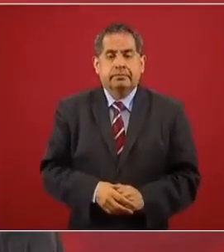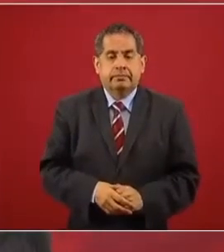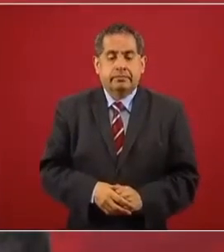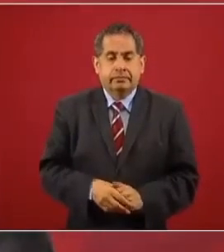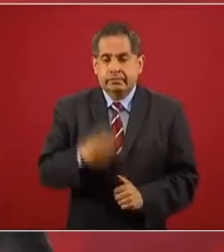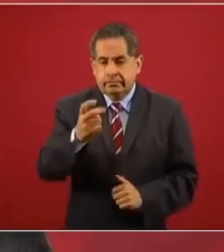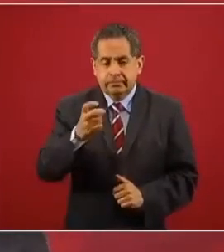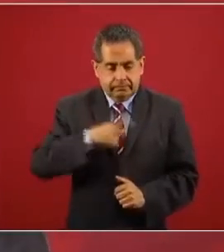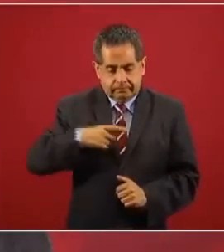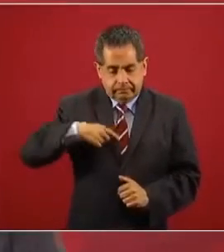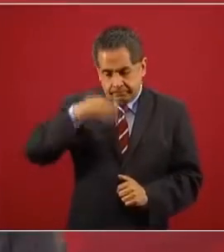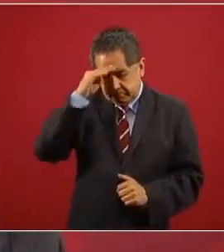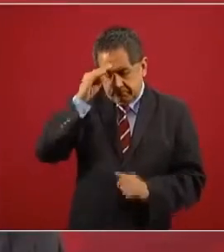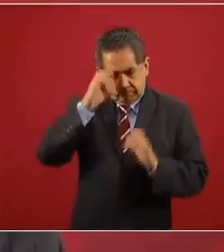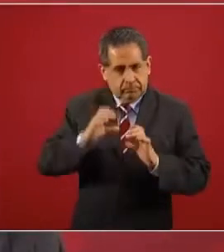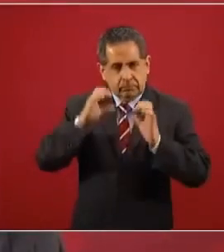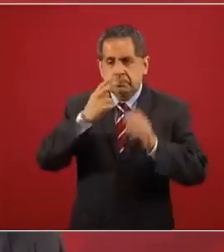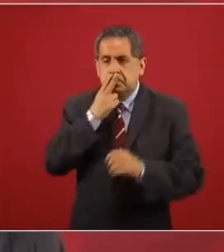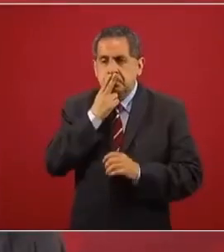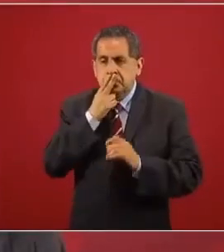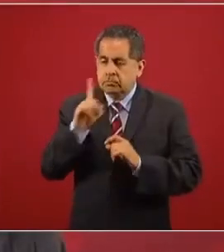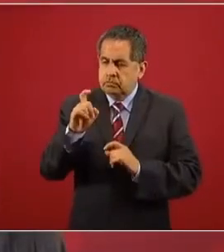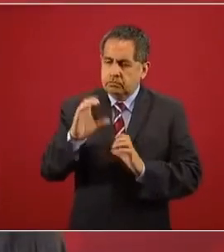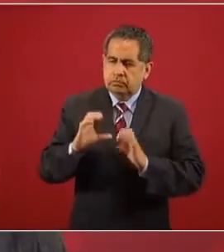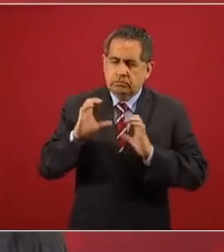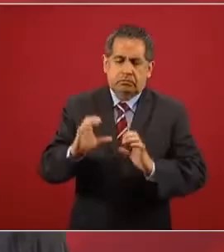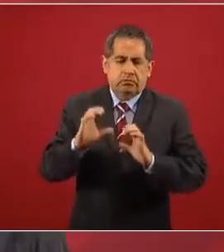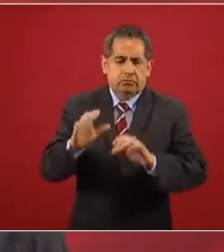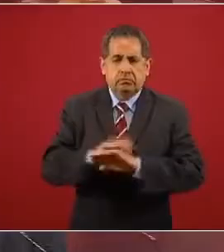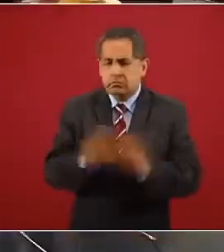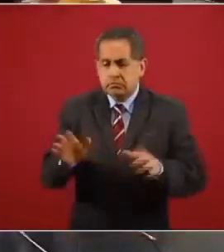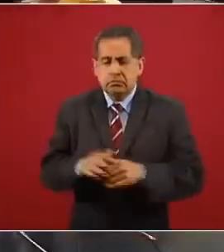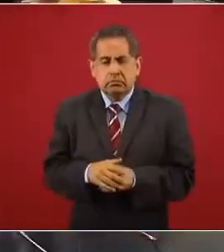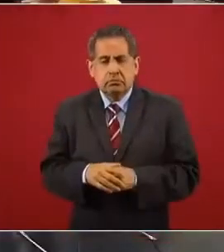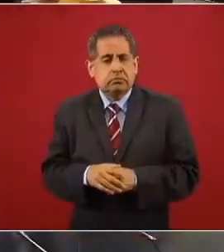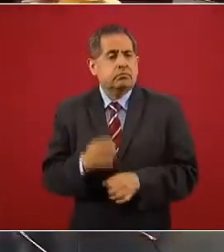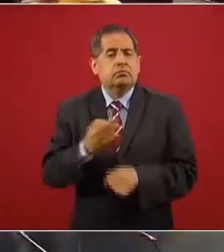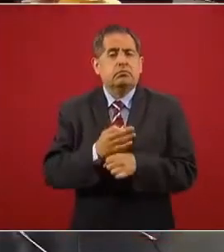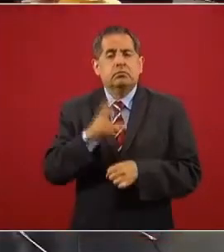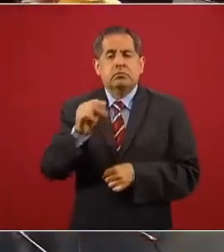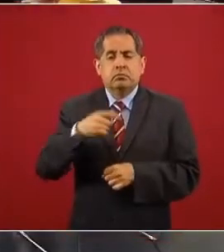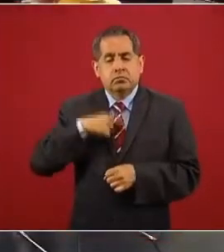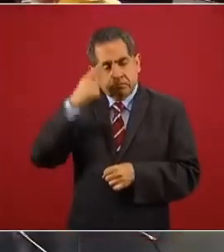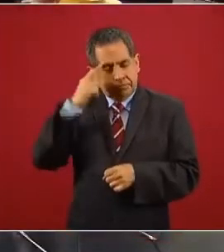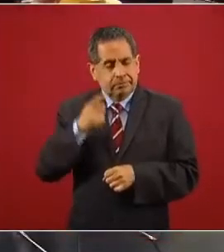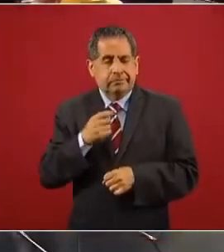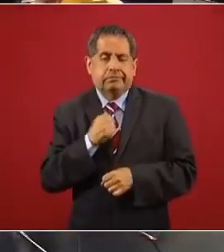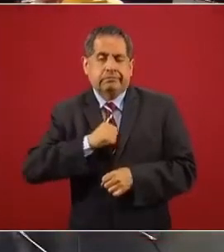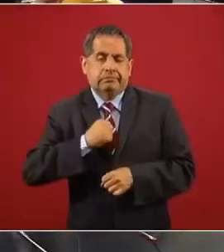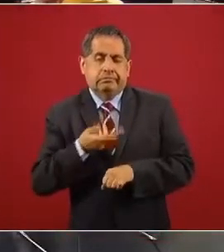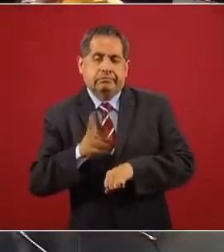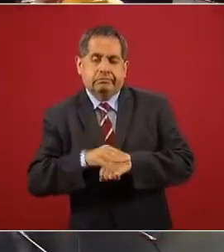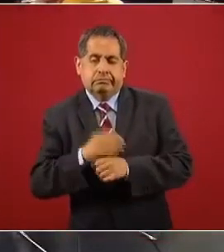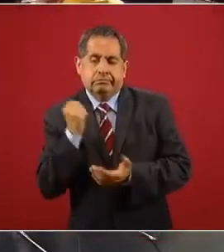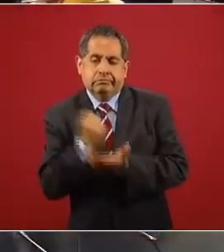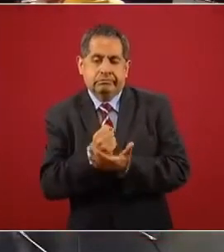Entonces, tenemos que cuidar el agua y ya no es el tiempo de que se conseguían permisos